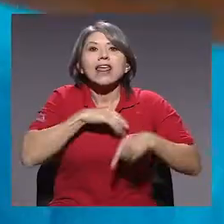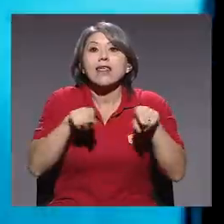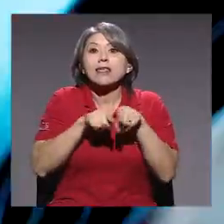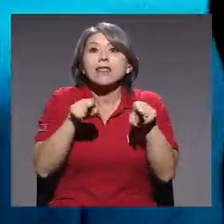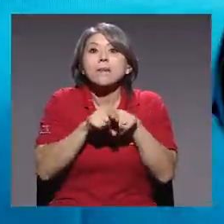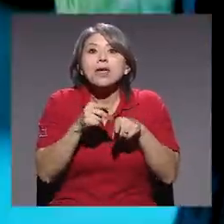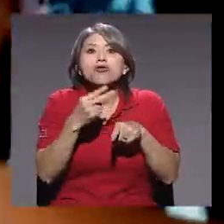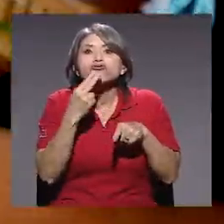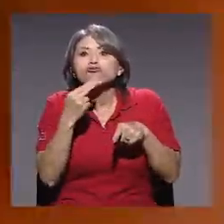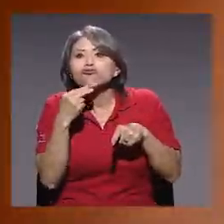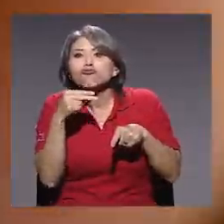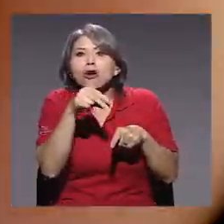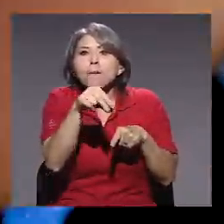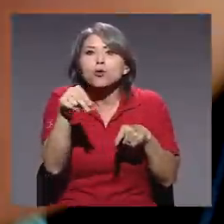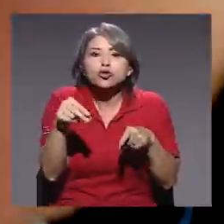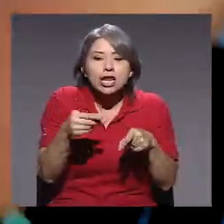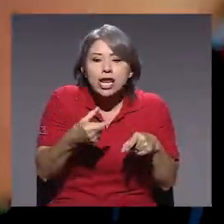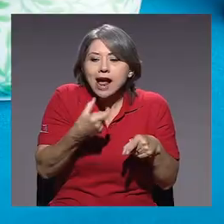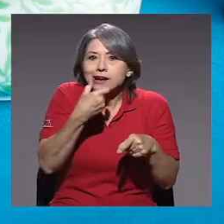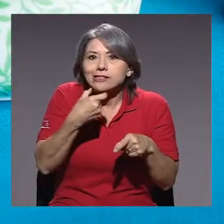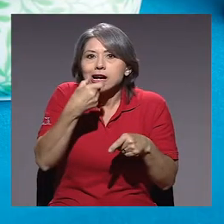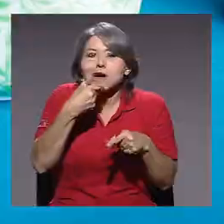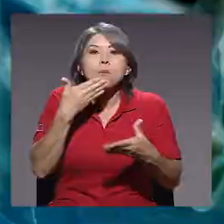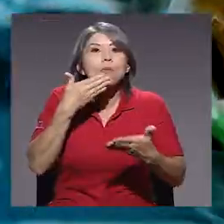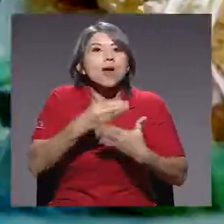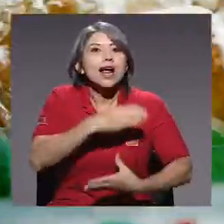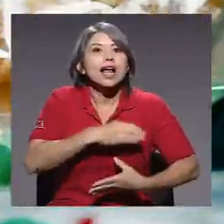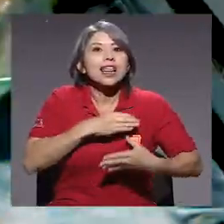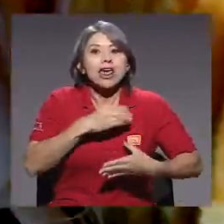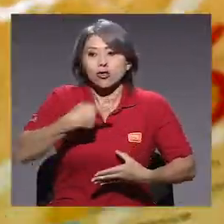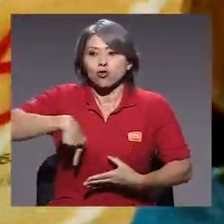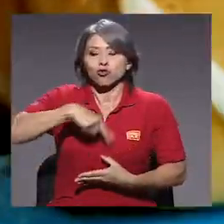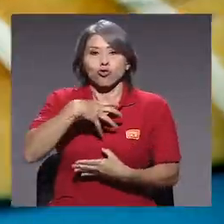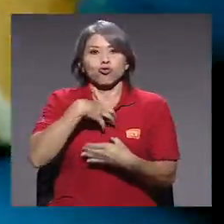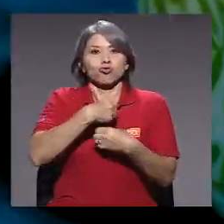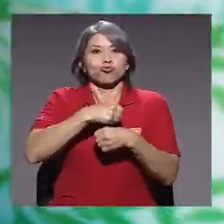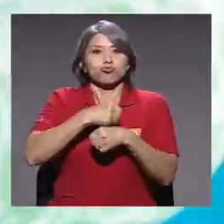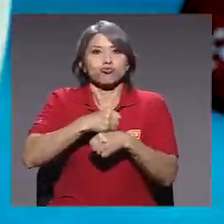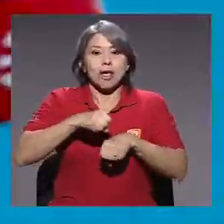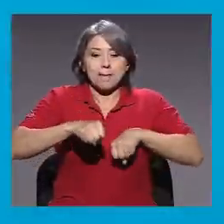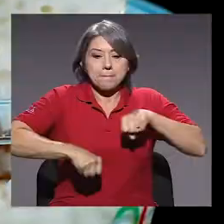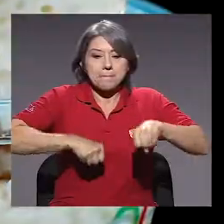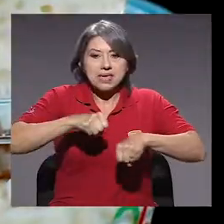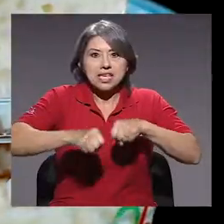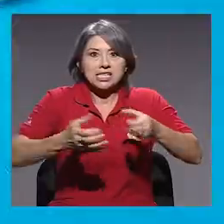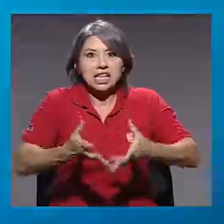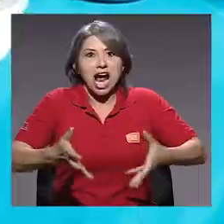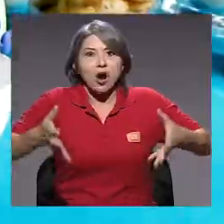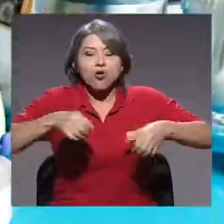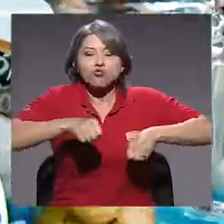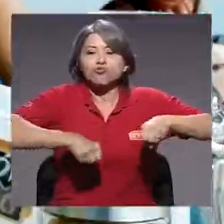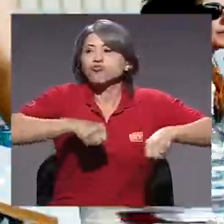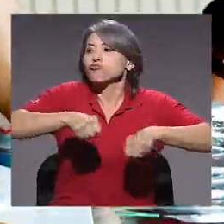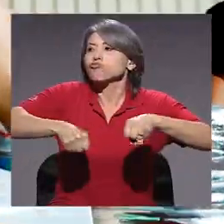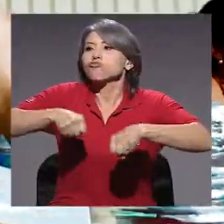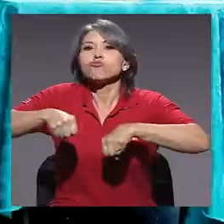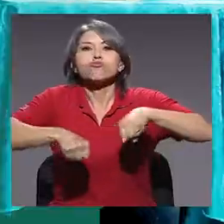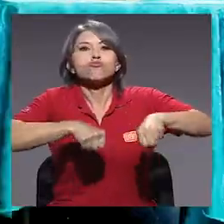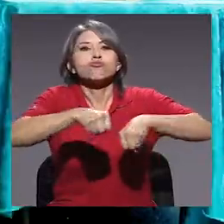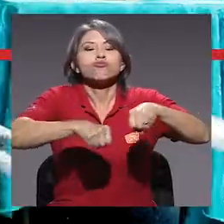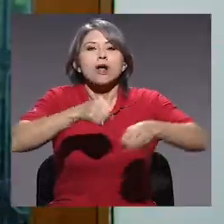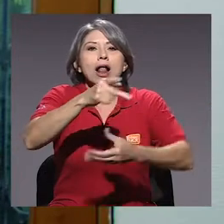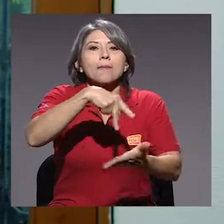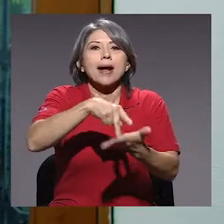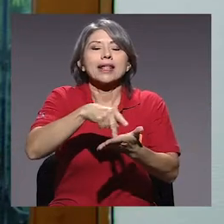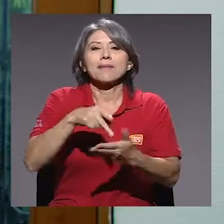repostería de muy buena calidad, repostería hecha por nosotros, metimos todo en el bicicajón y de ahí lo empezamos a llevar al parque.